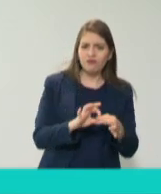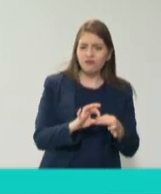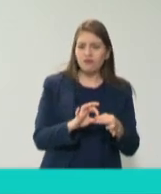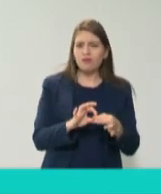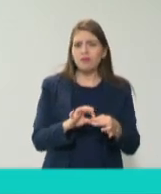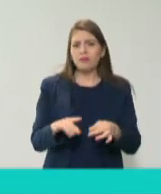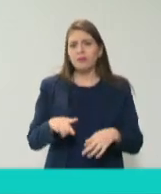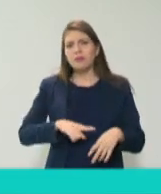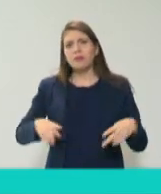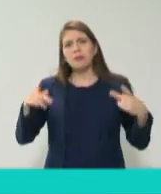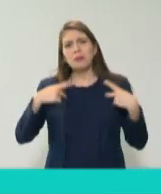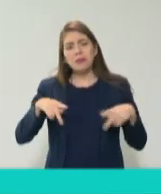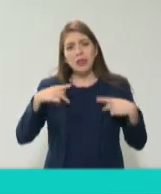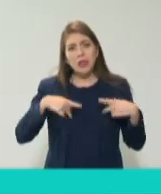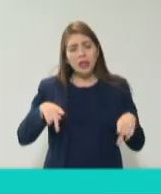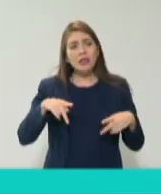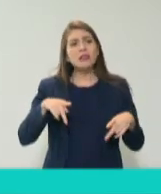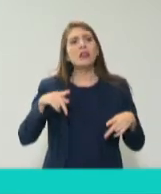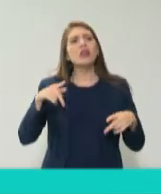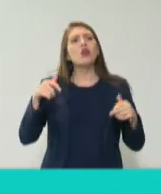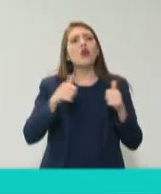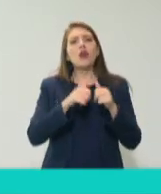realmente les importan